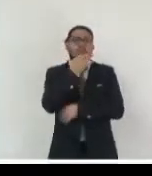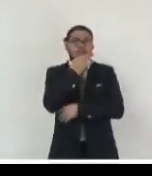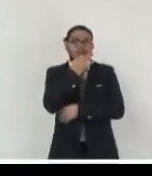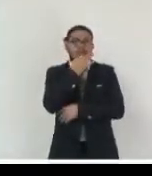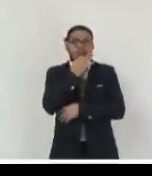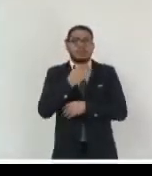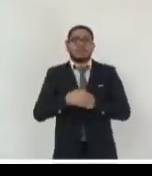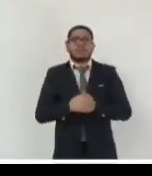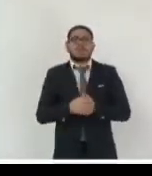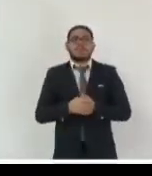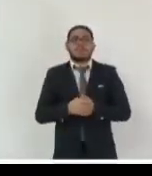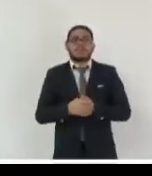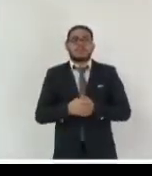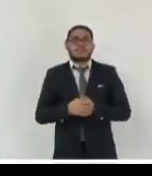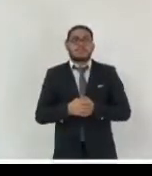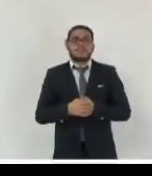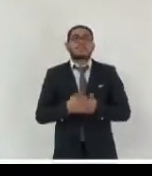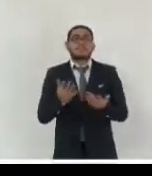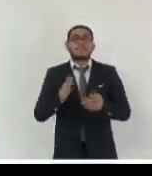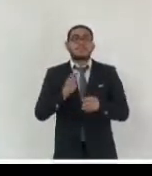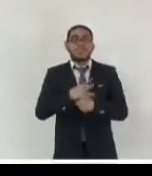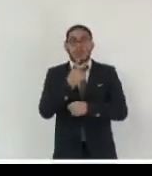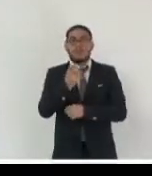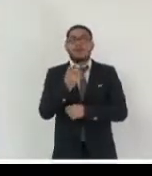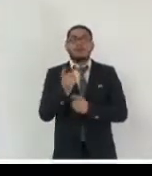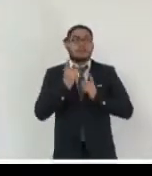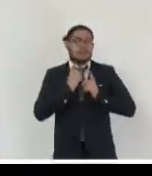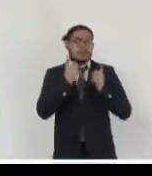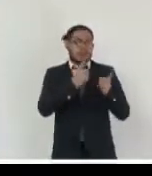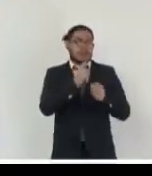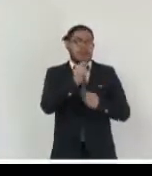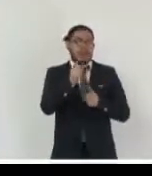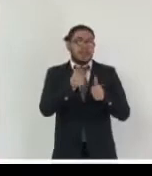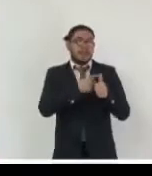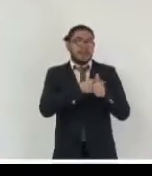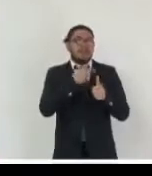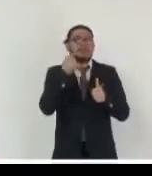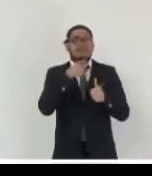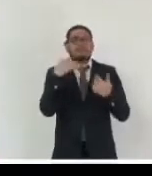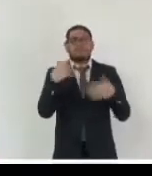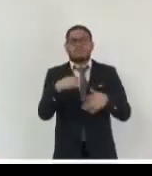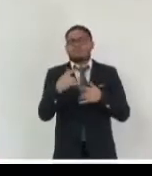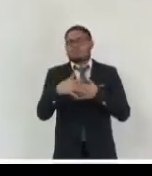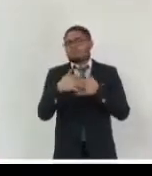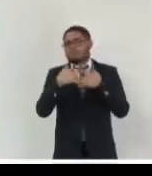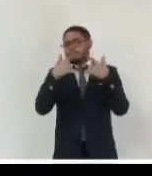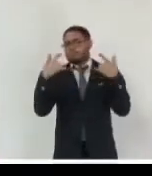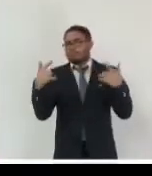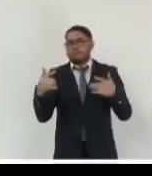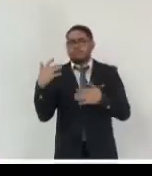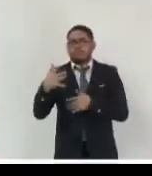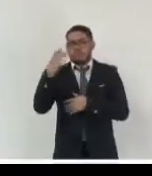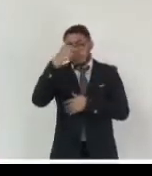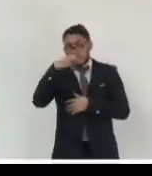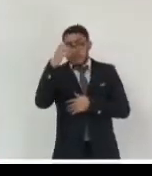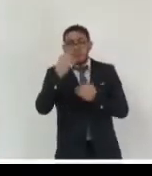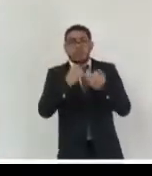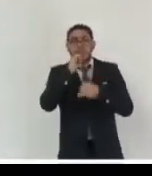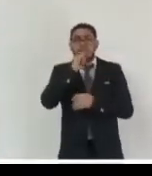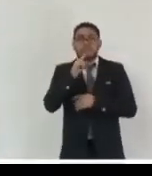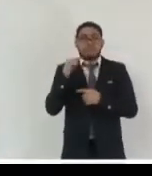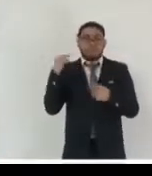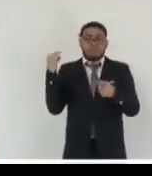Para ello, me permito dar el uso de la voz a nuestro primer panelista, un gran historiador y archivista con gran